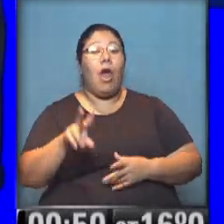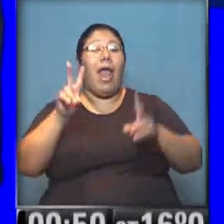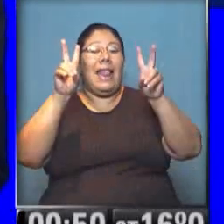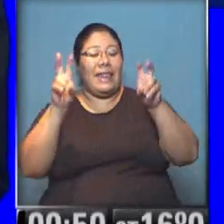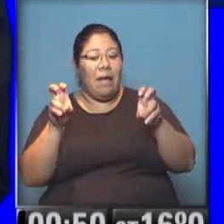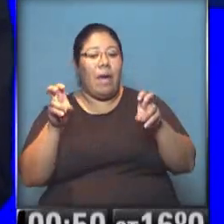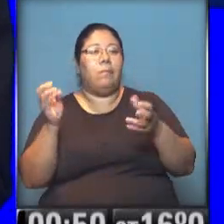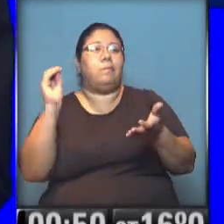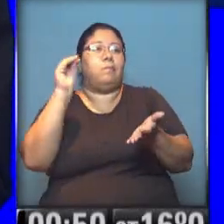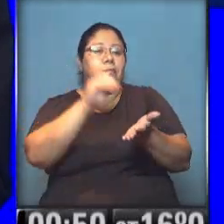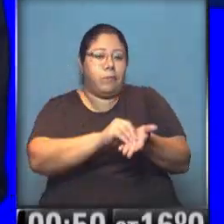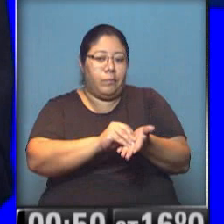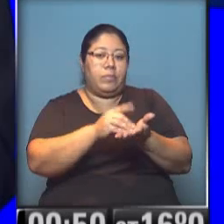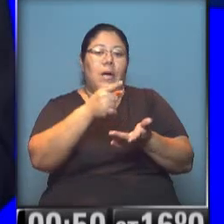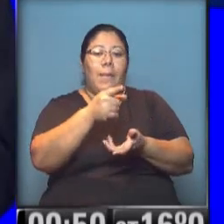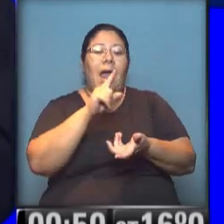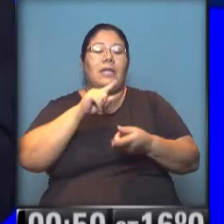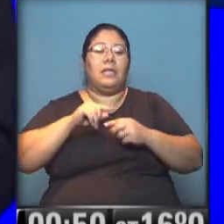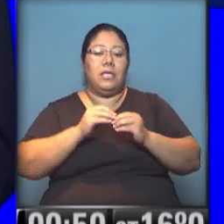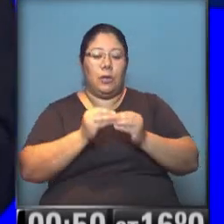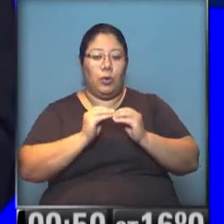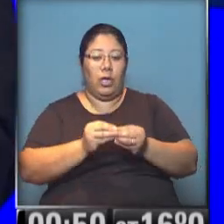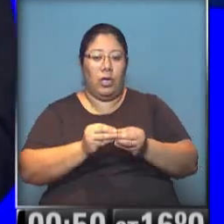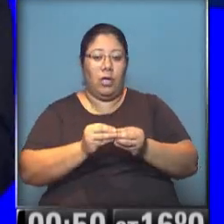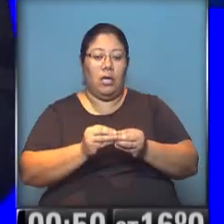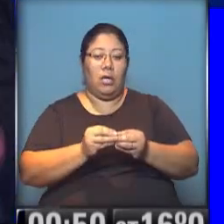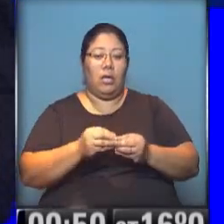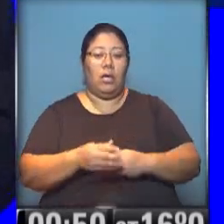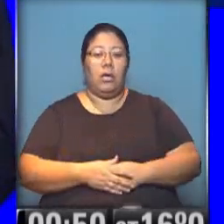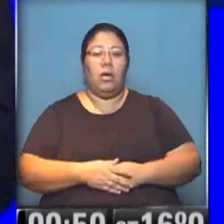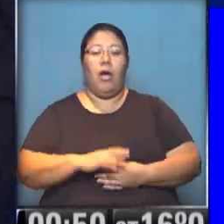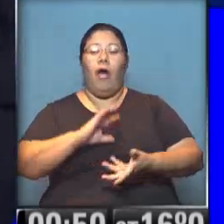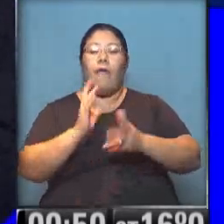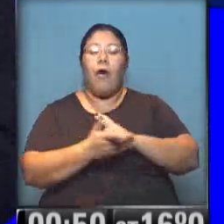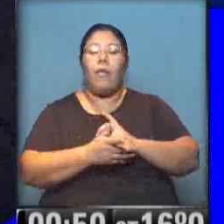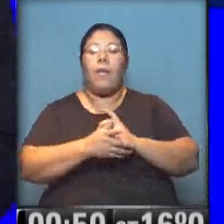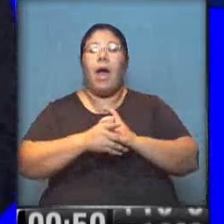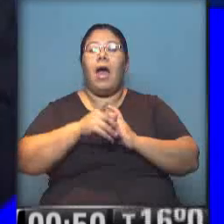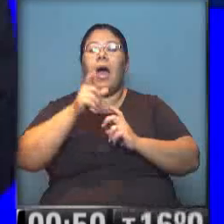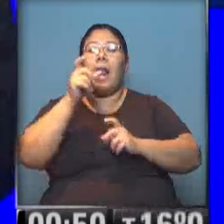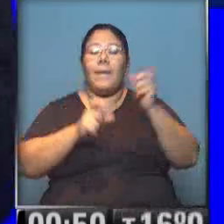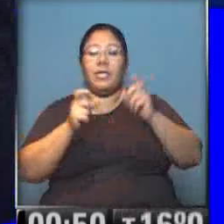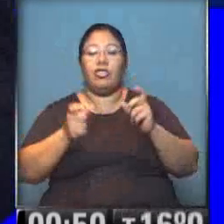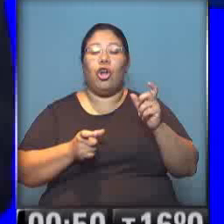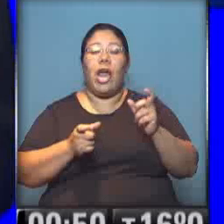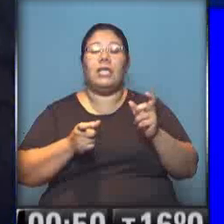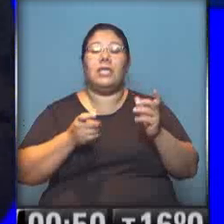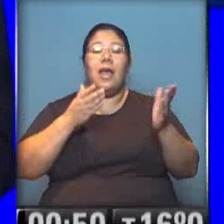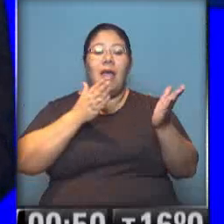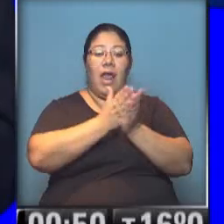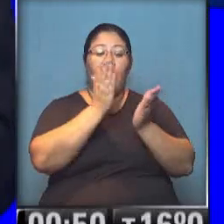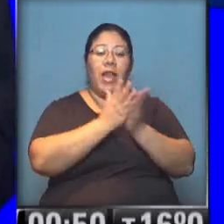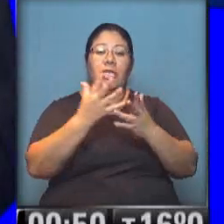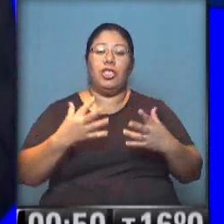digamos, no solo por la llegada de Obama al poder, sino también por una nueva generación de luchadores por los derechos de los negros, por una nueva conciencia que hay en muchos